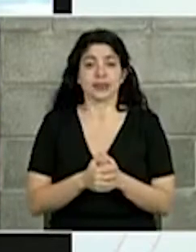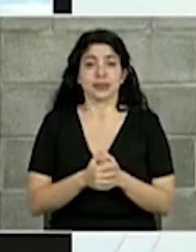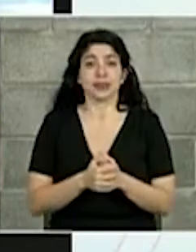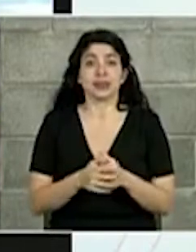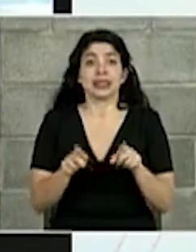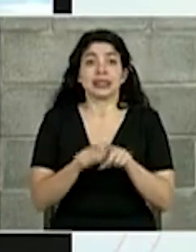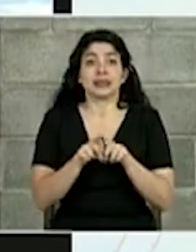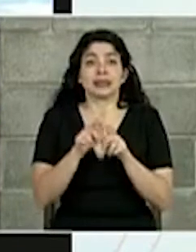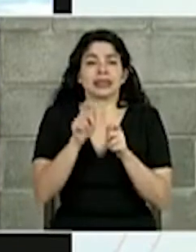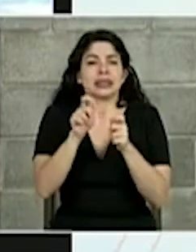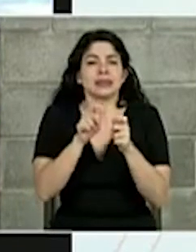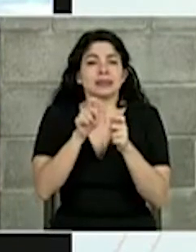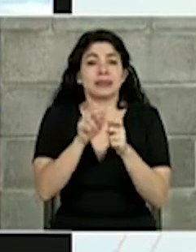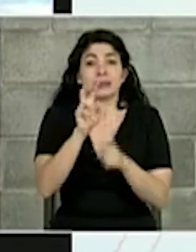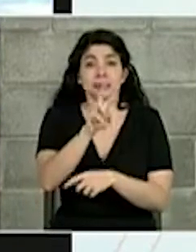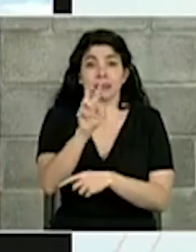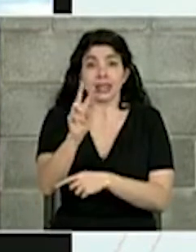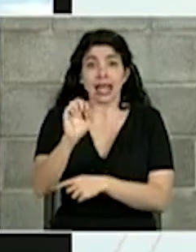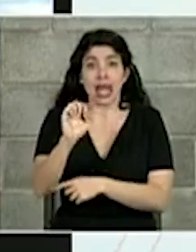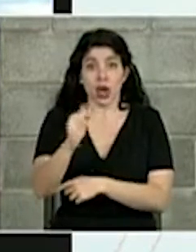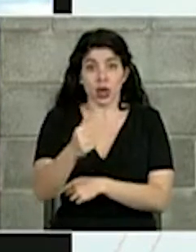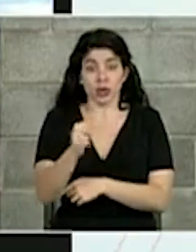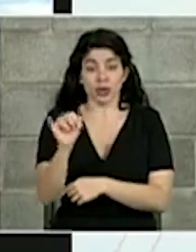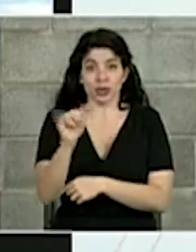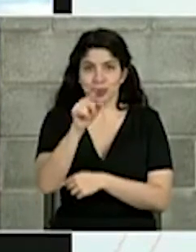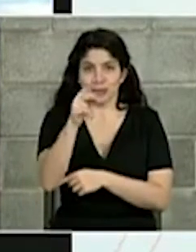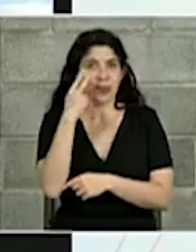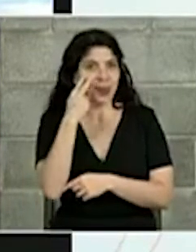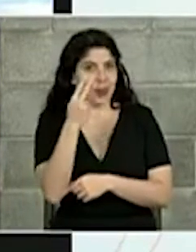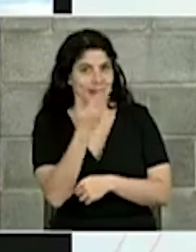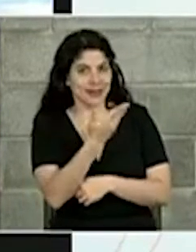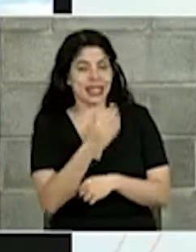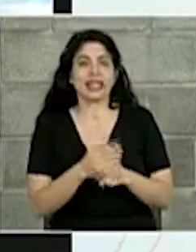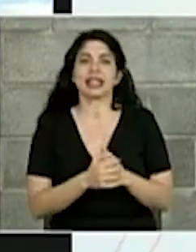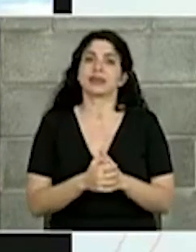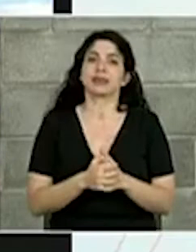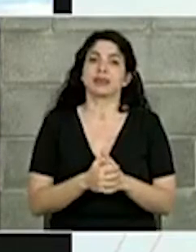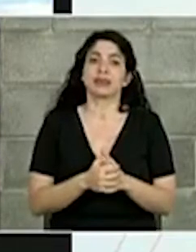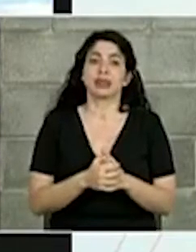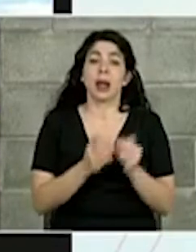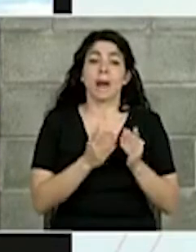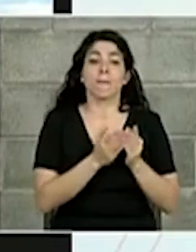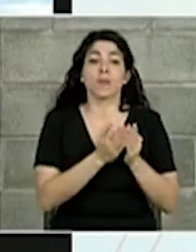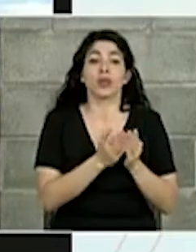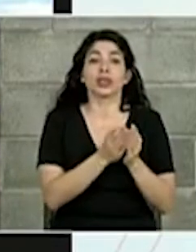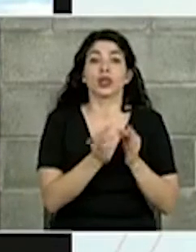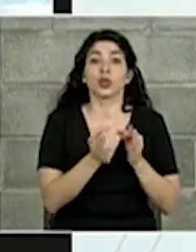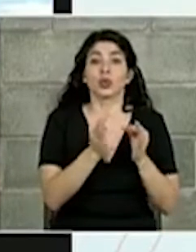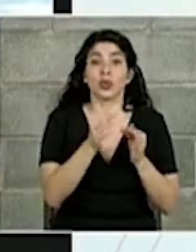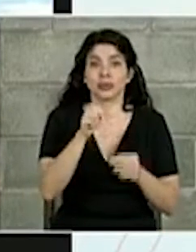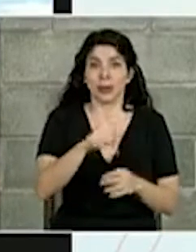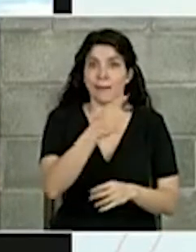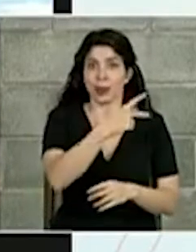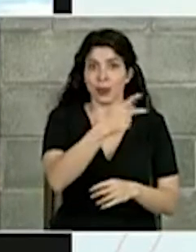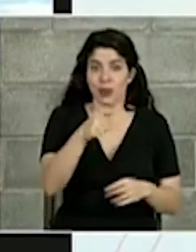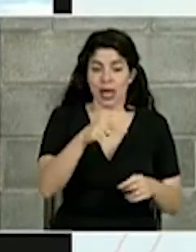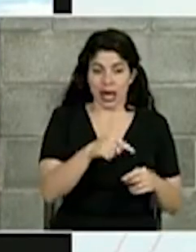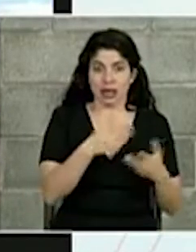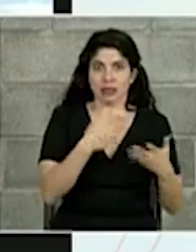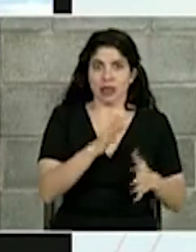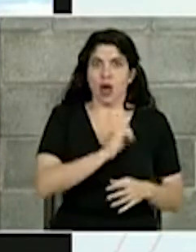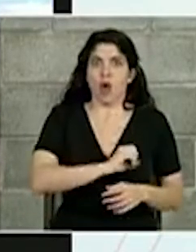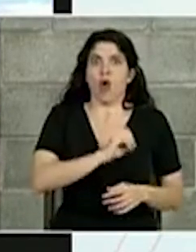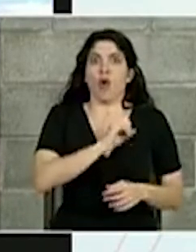Y específicamente el 22 de agosto, como ustedes ven aquí, desde el muelle turístico aquí de Punta Arenas se da